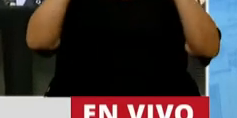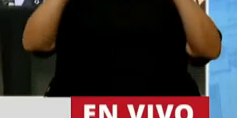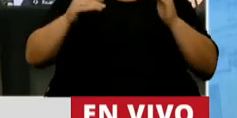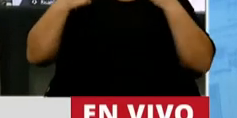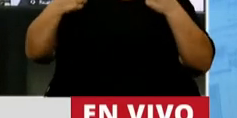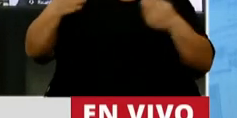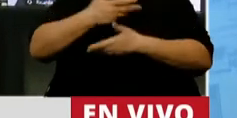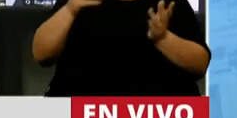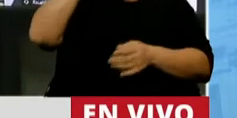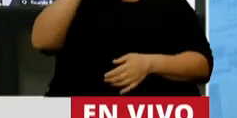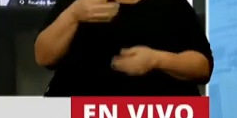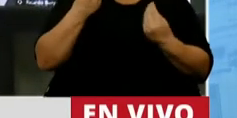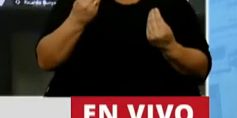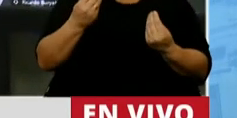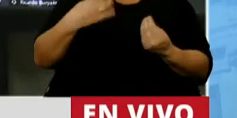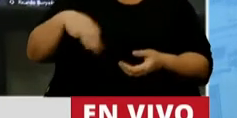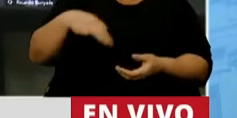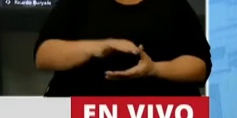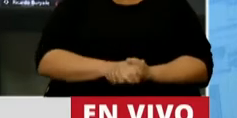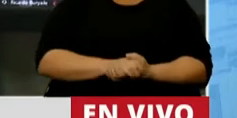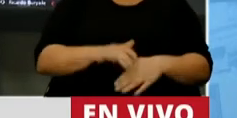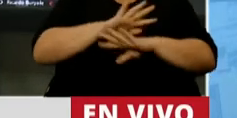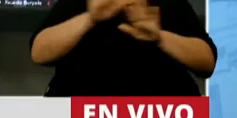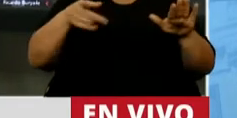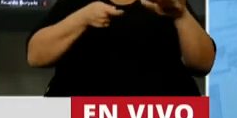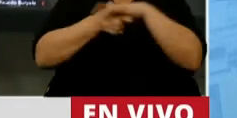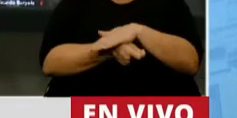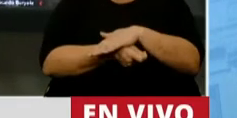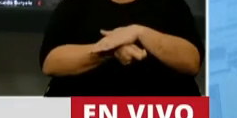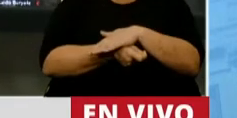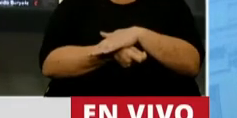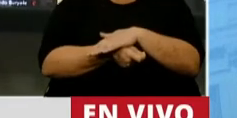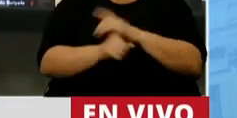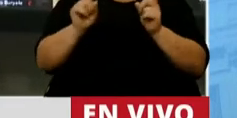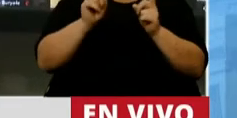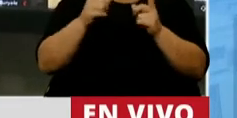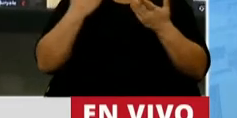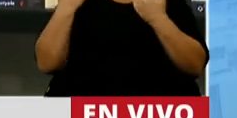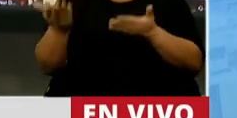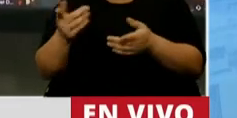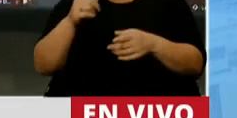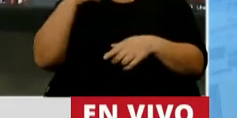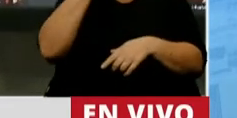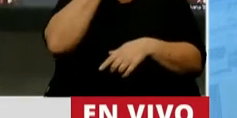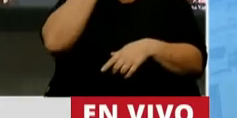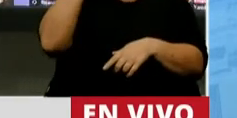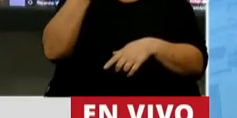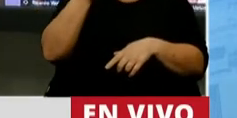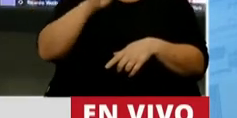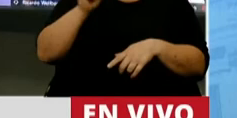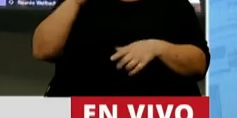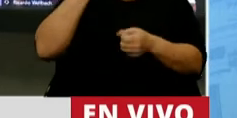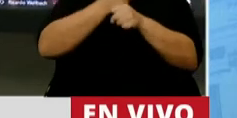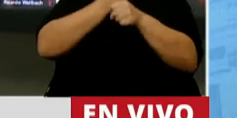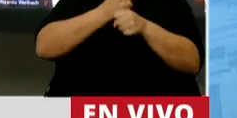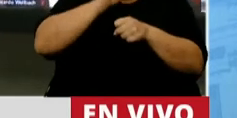déficit público, saben que hay que hacer, presidente, terminar con la corrupción. No hay que justificar a nadie más que no se la